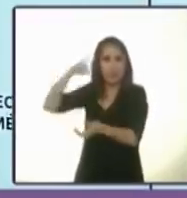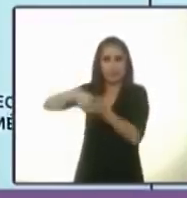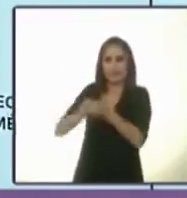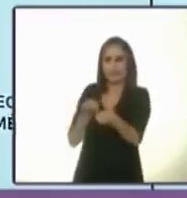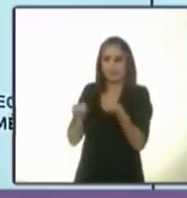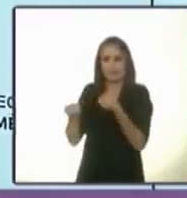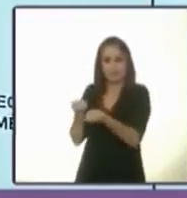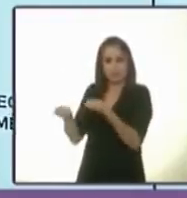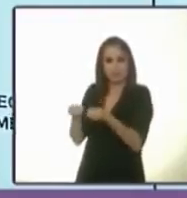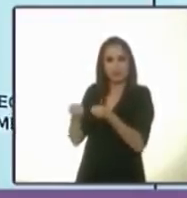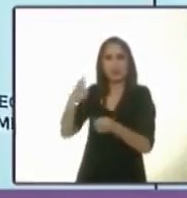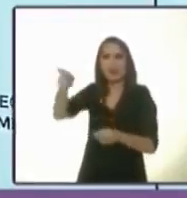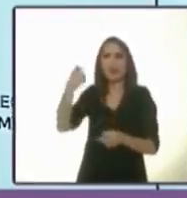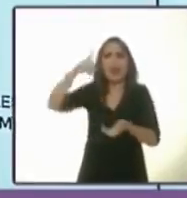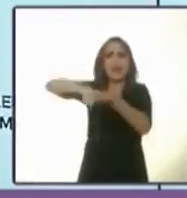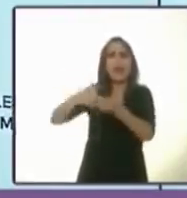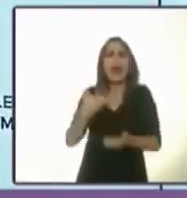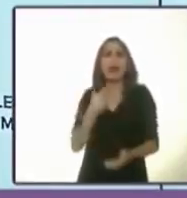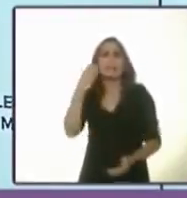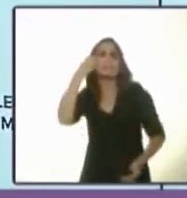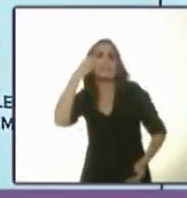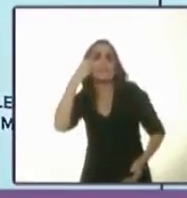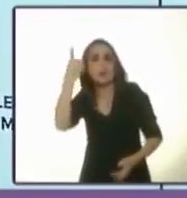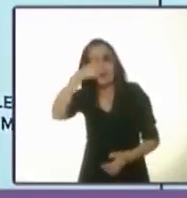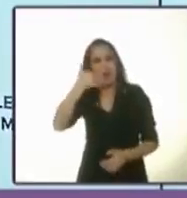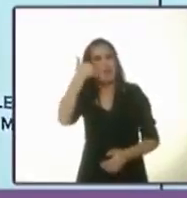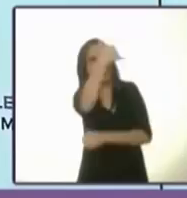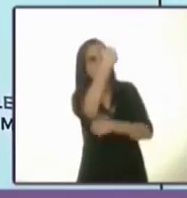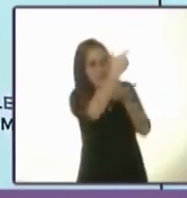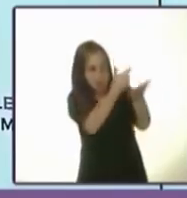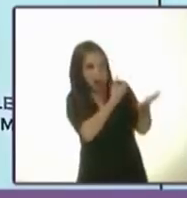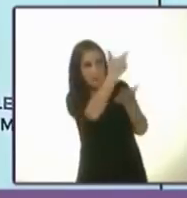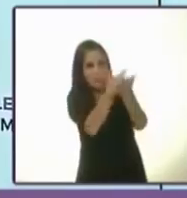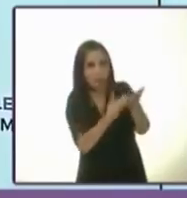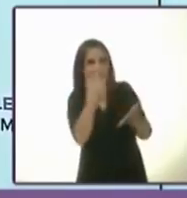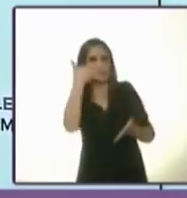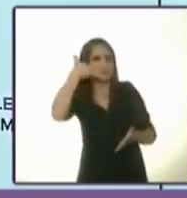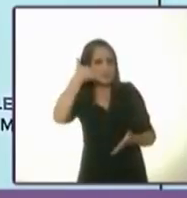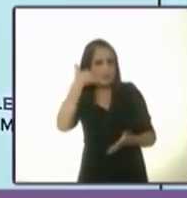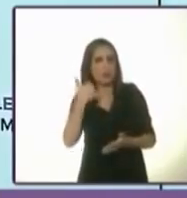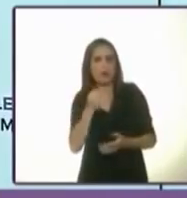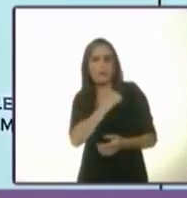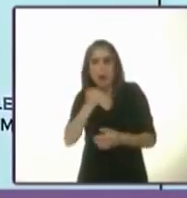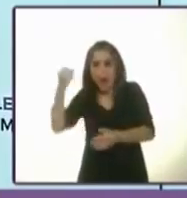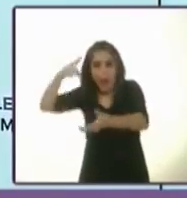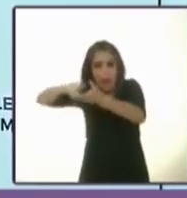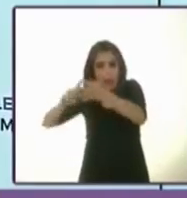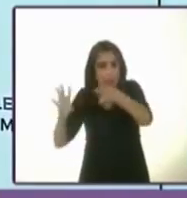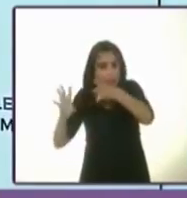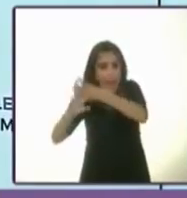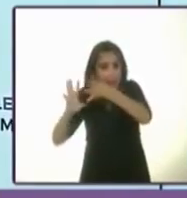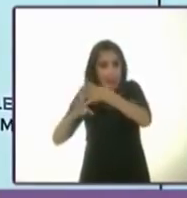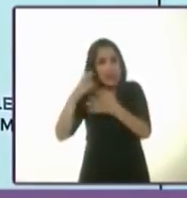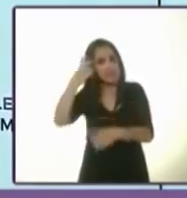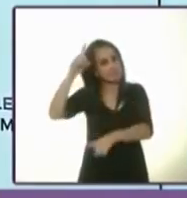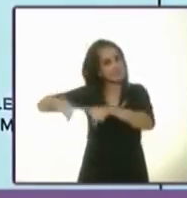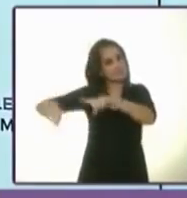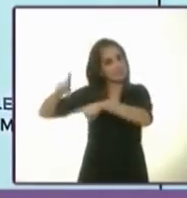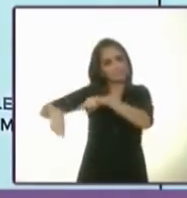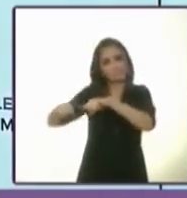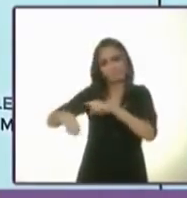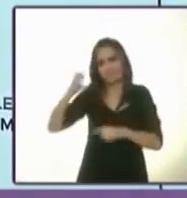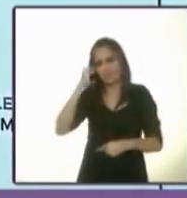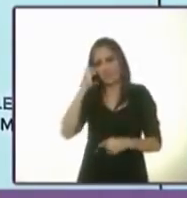sacar los celulares para que no extorsionen a la gente desde dentro de los reclusorios. Y también una cosa